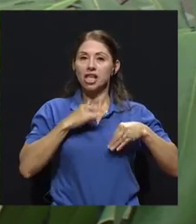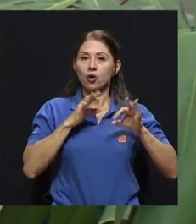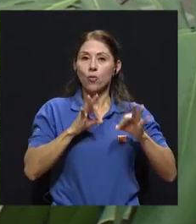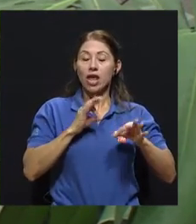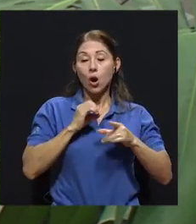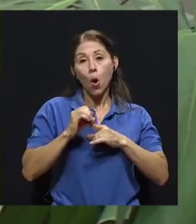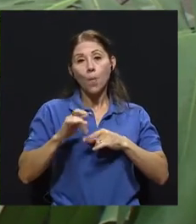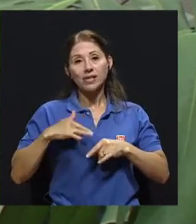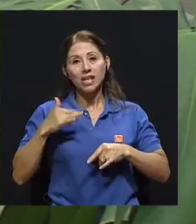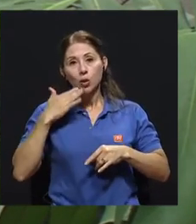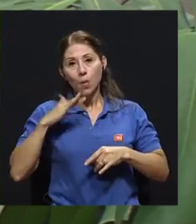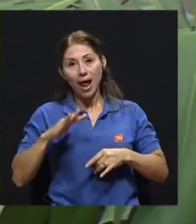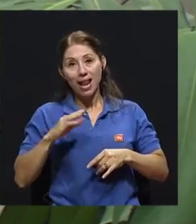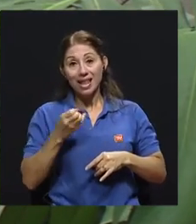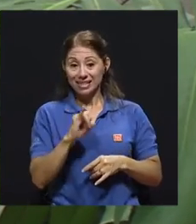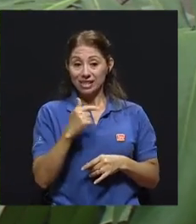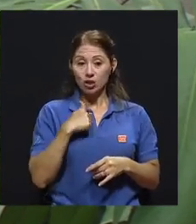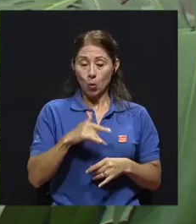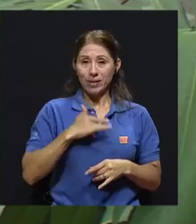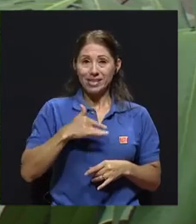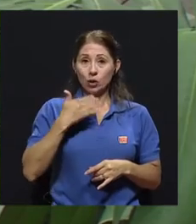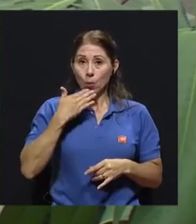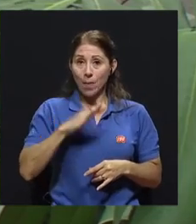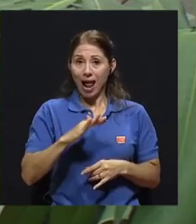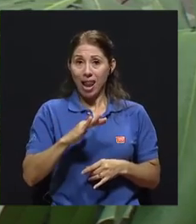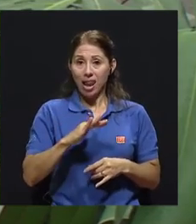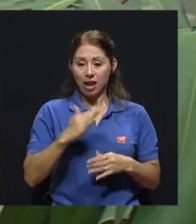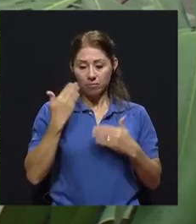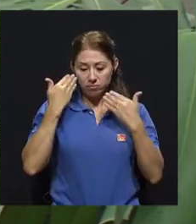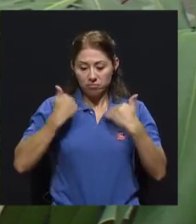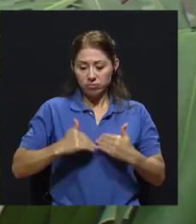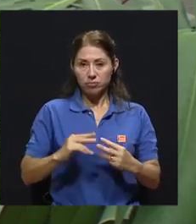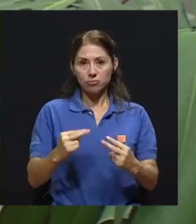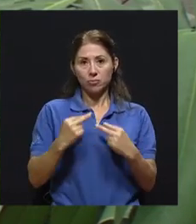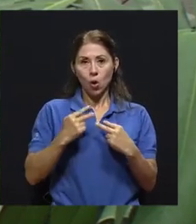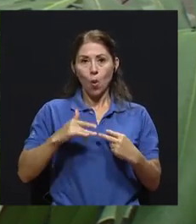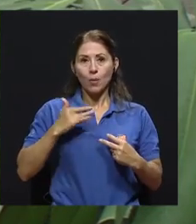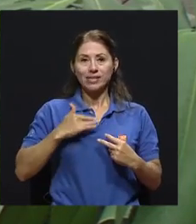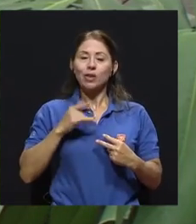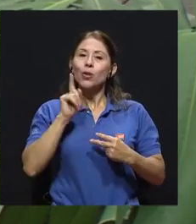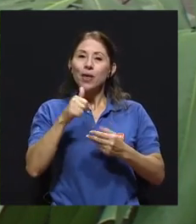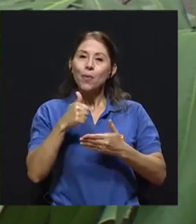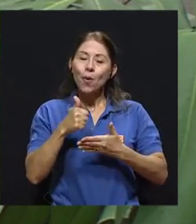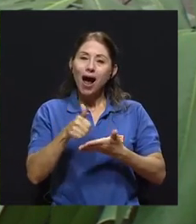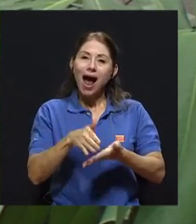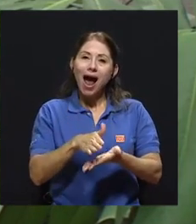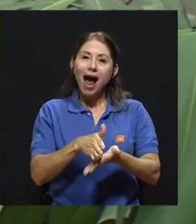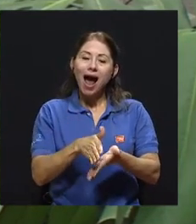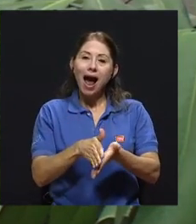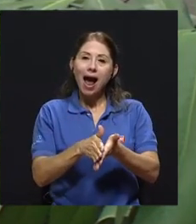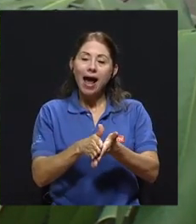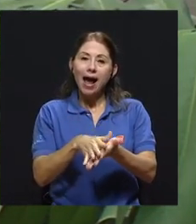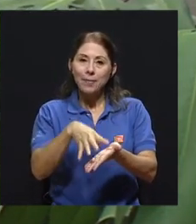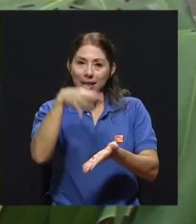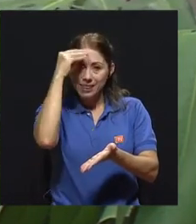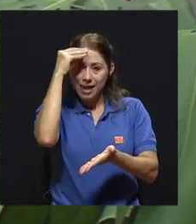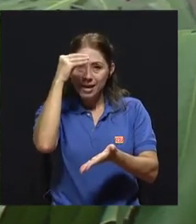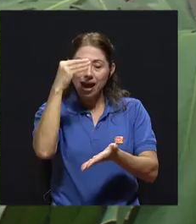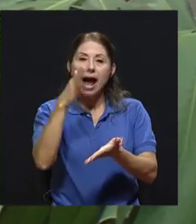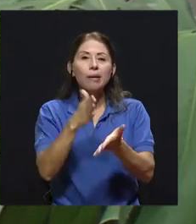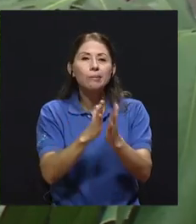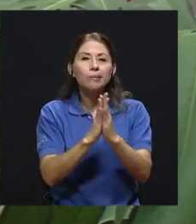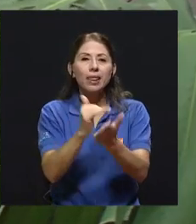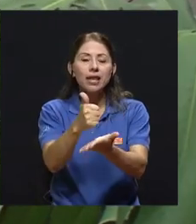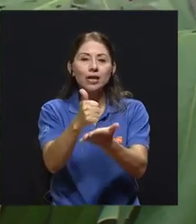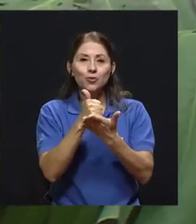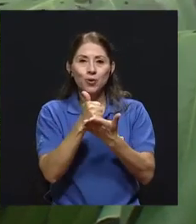mal con lo que veo, con cómo me siento, aprender a pedir ayuda, no quedarme solo. Vea que le estoy dando herramientas